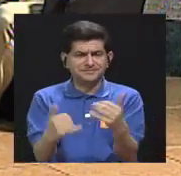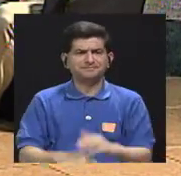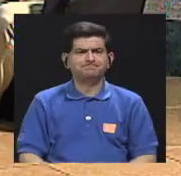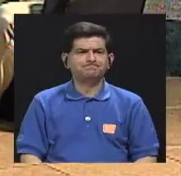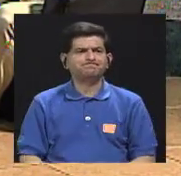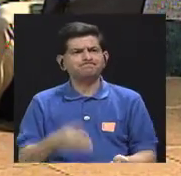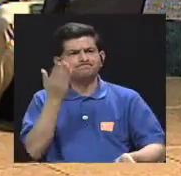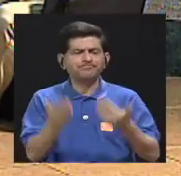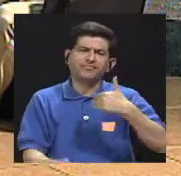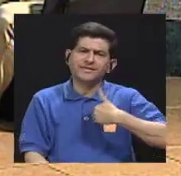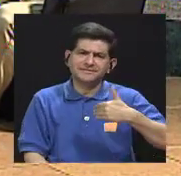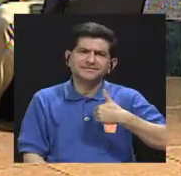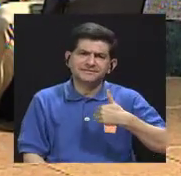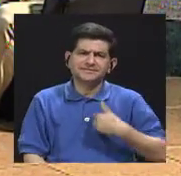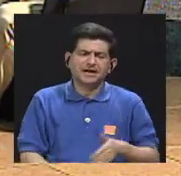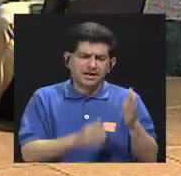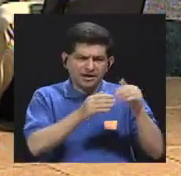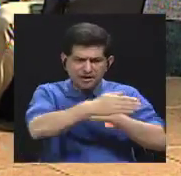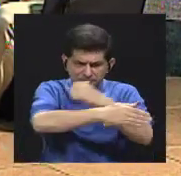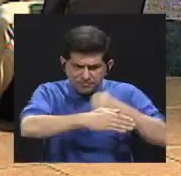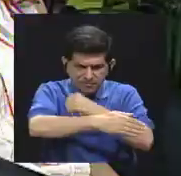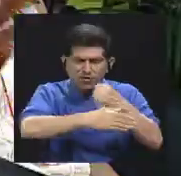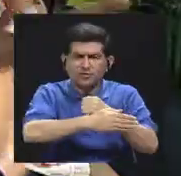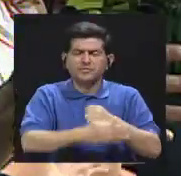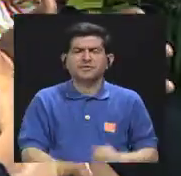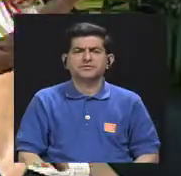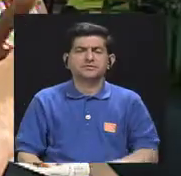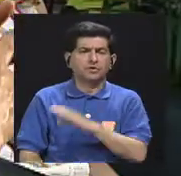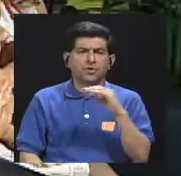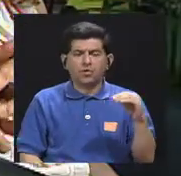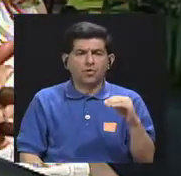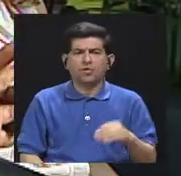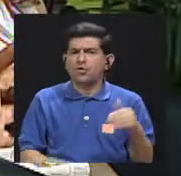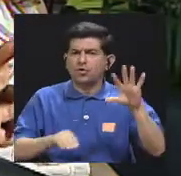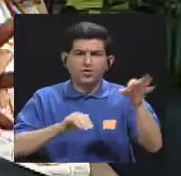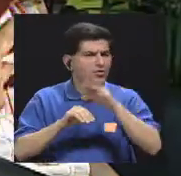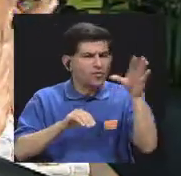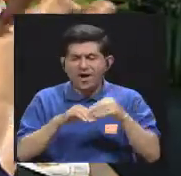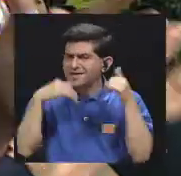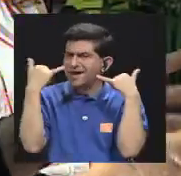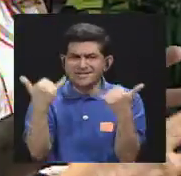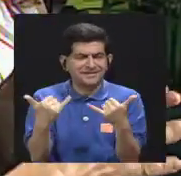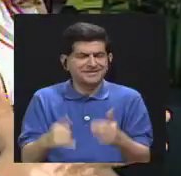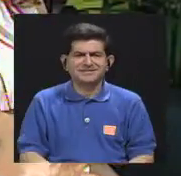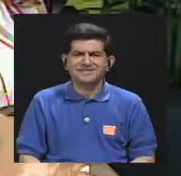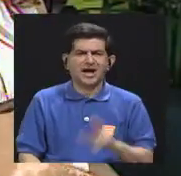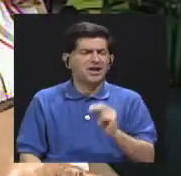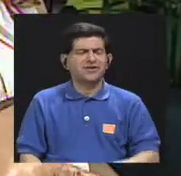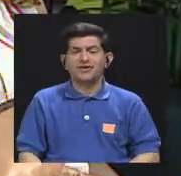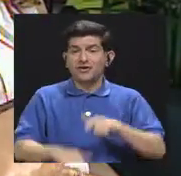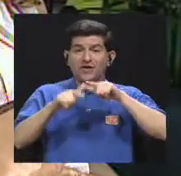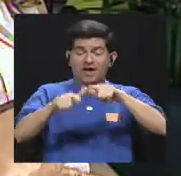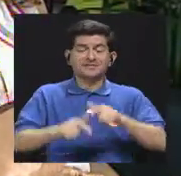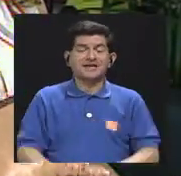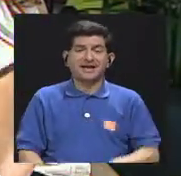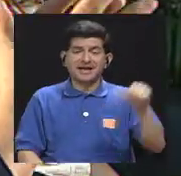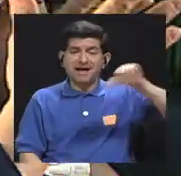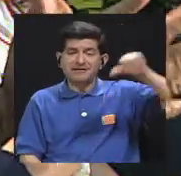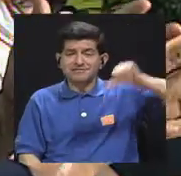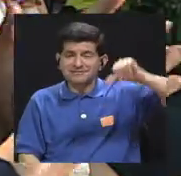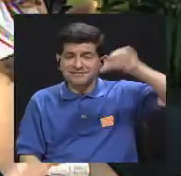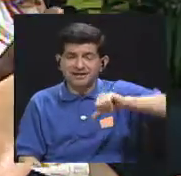con preparado por supuesto no volverle a agregar no exagerar las salsas